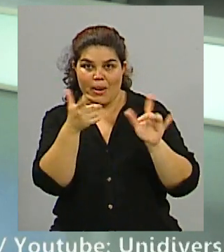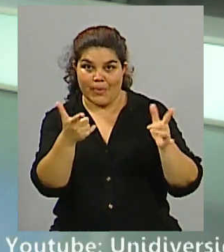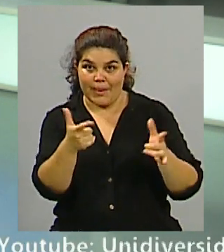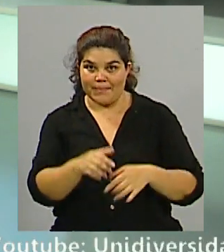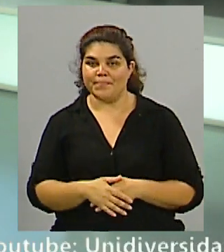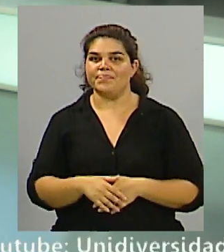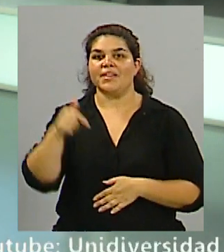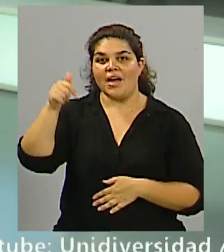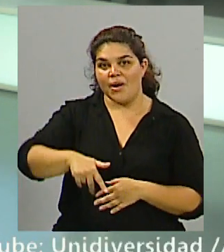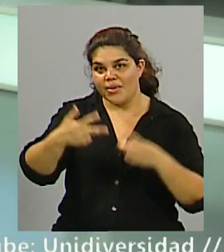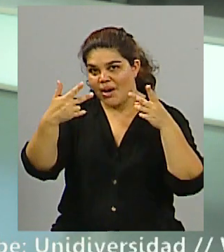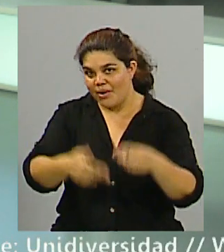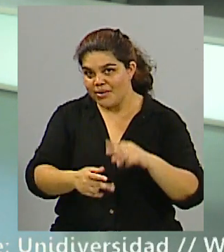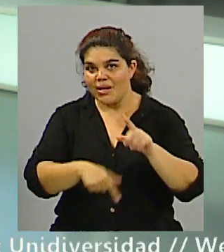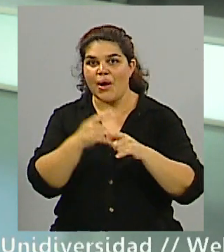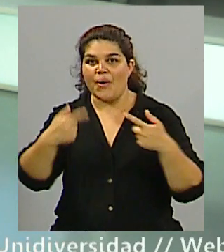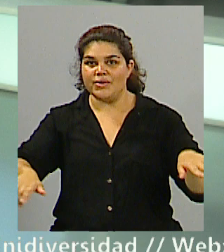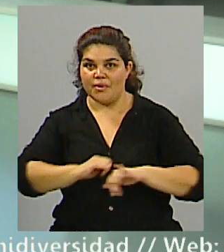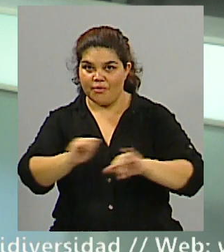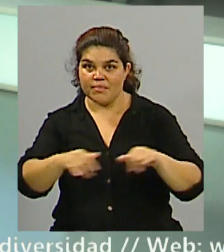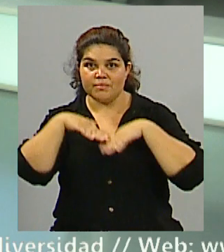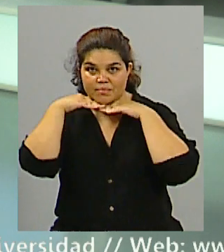regresamos, tenemos mucho para compartir con ustedes, no se muevan.